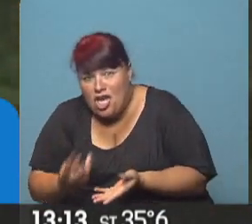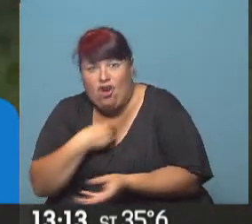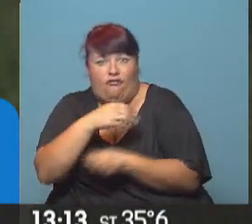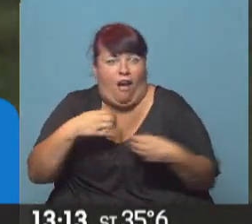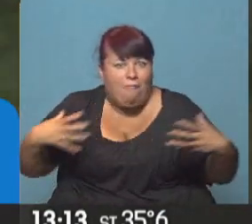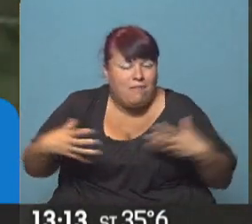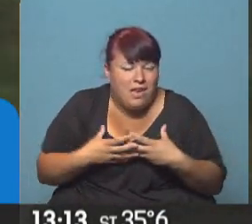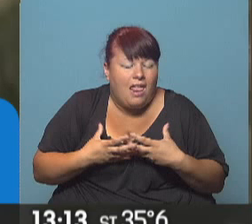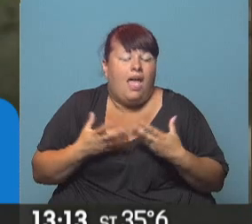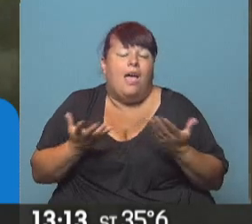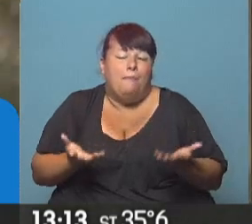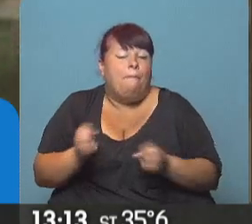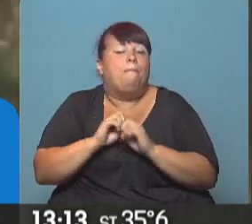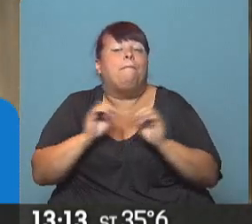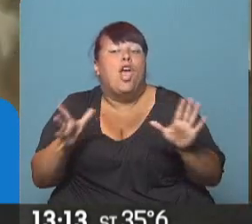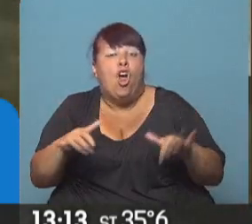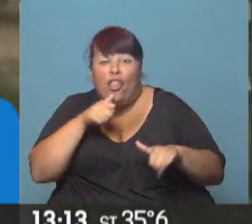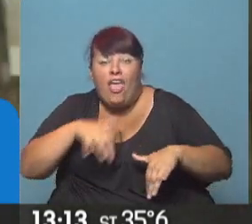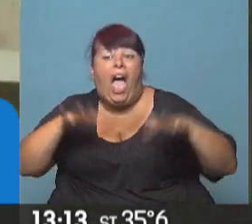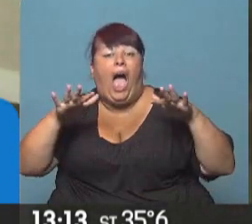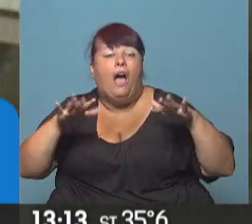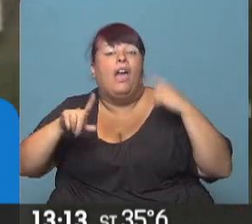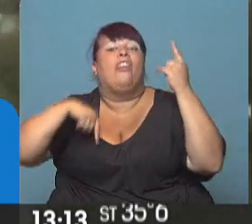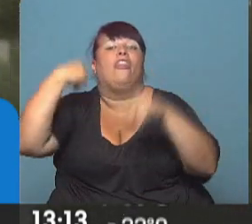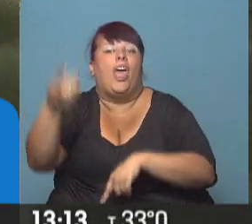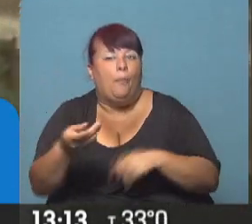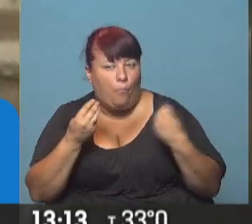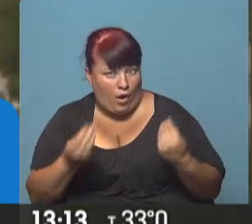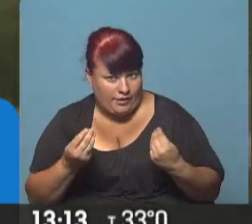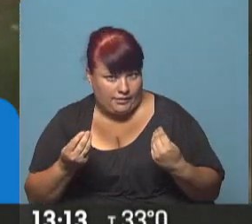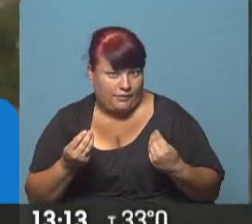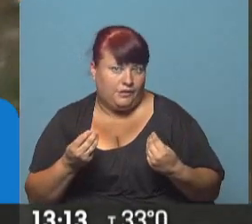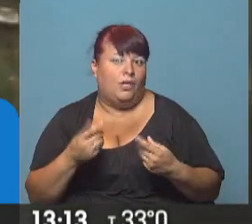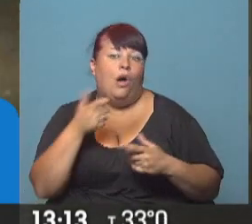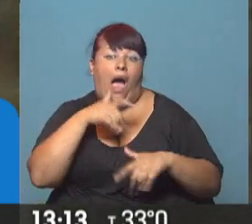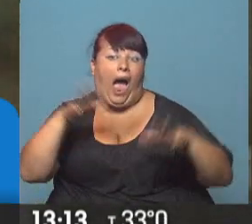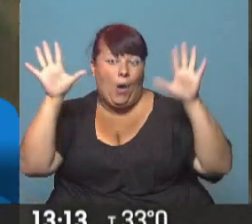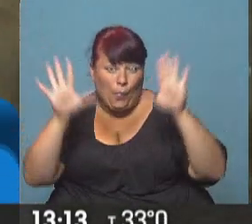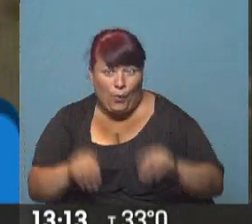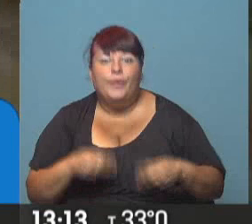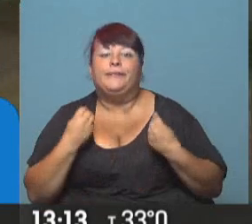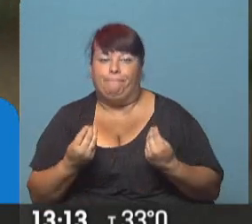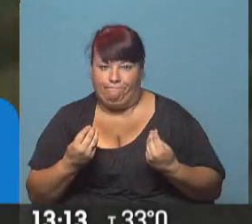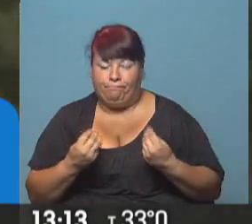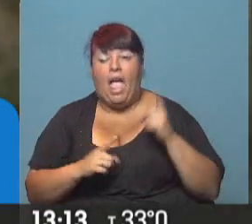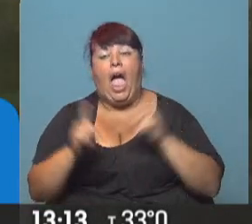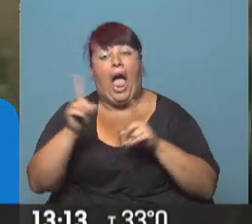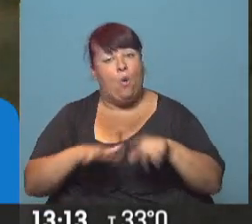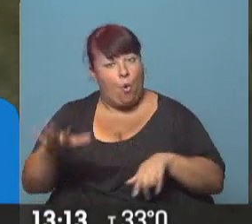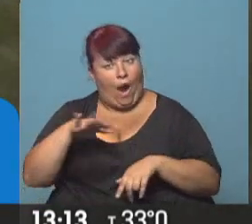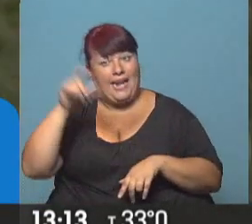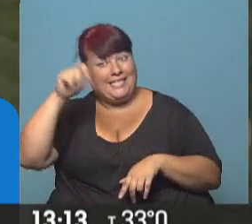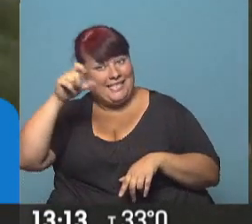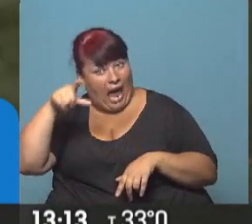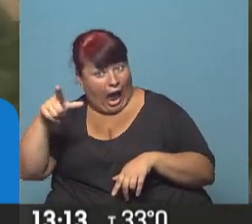de la familia. Pero lo peor de la inundación es lo que viene después de que el agua baja. En algunos sectores del